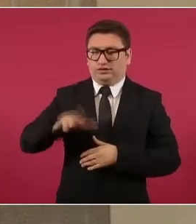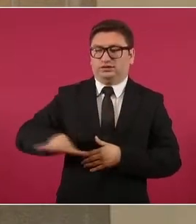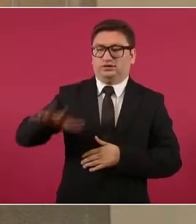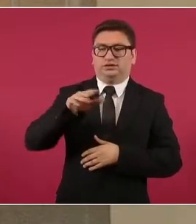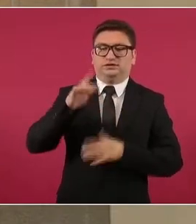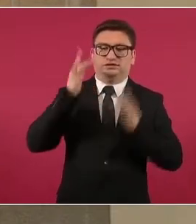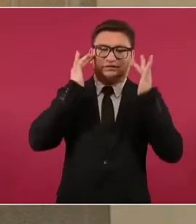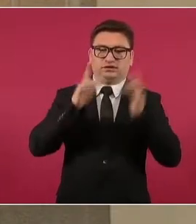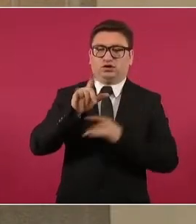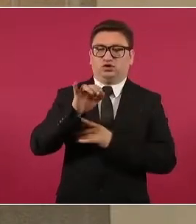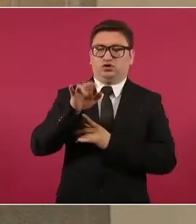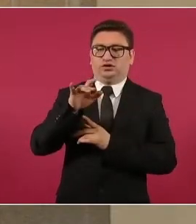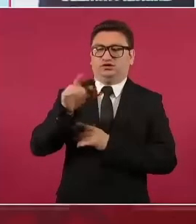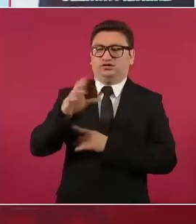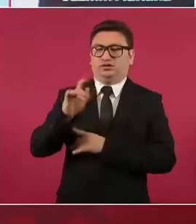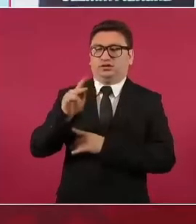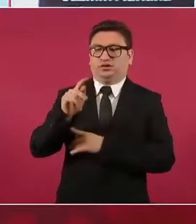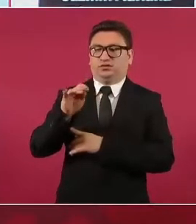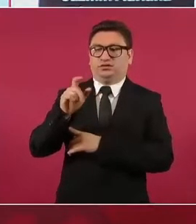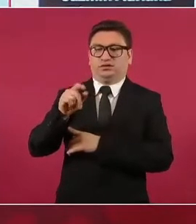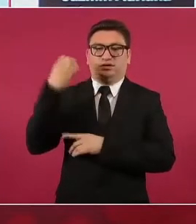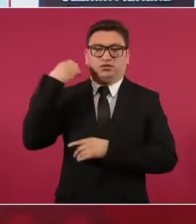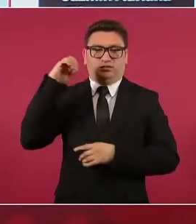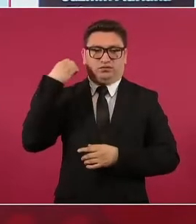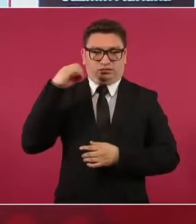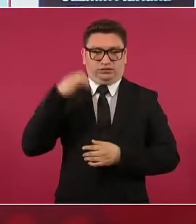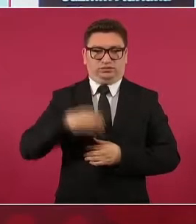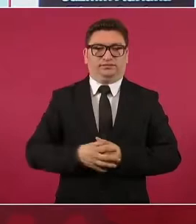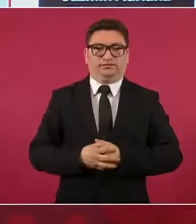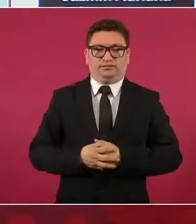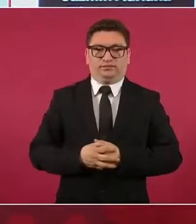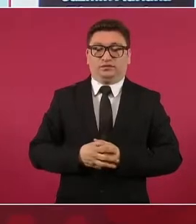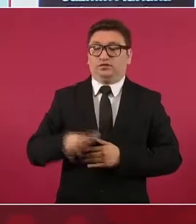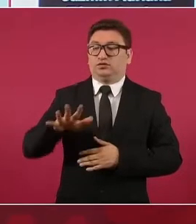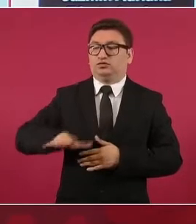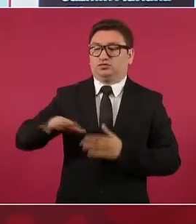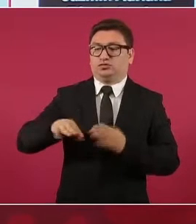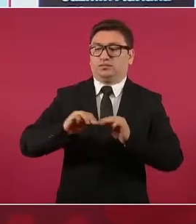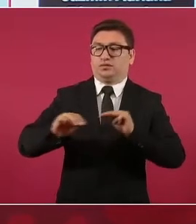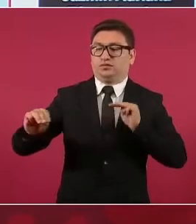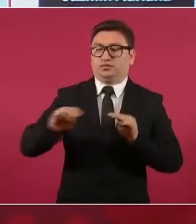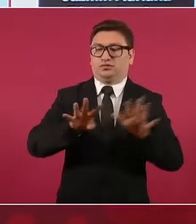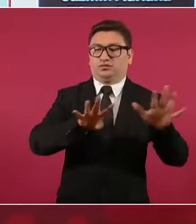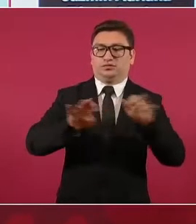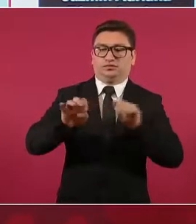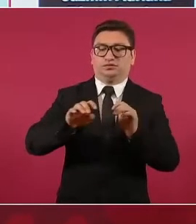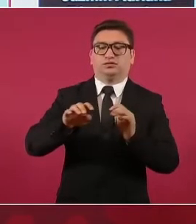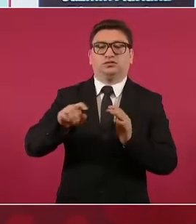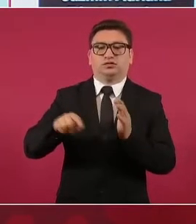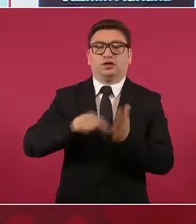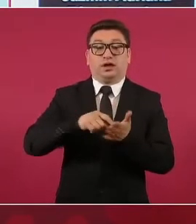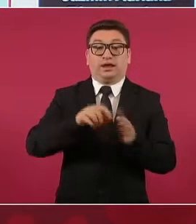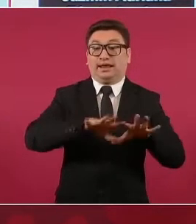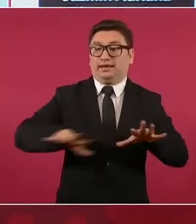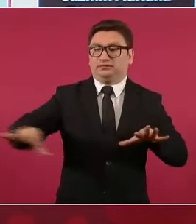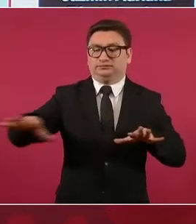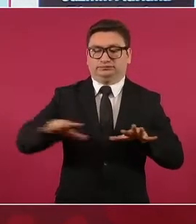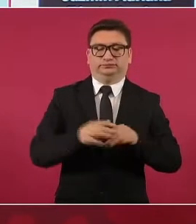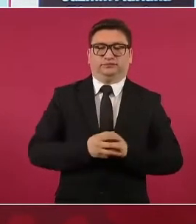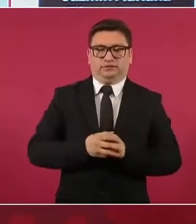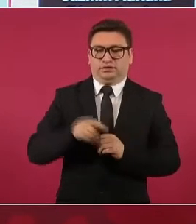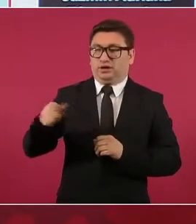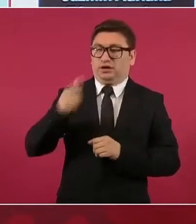Cacahuatepec, en Etla, Oaxaca, a 900 metros del último lugar donde se le vio con vida